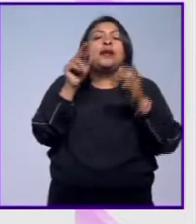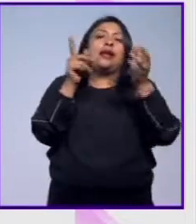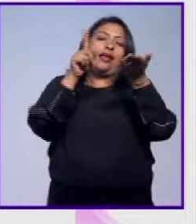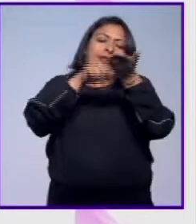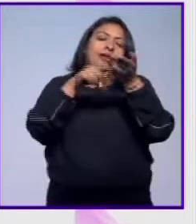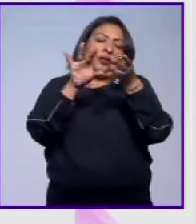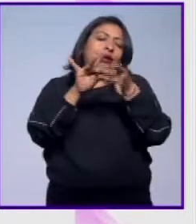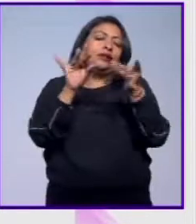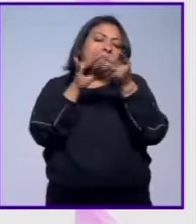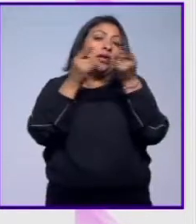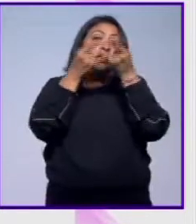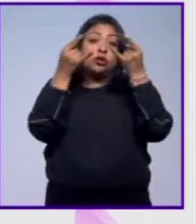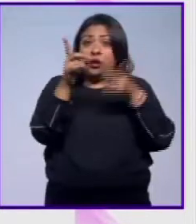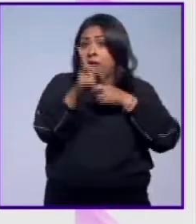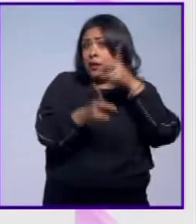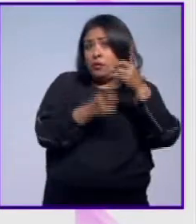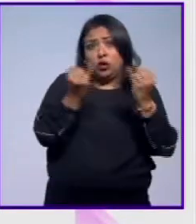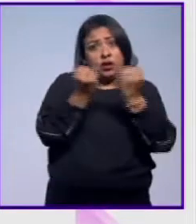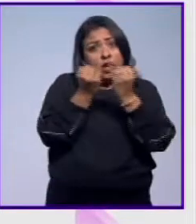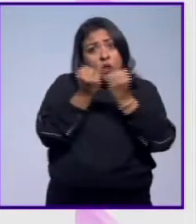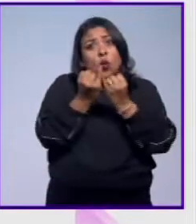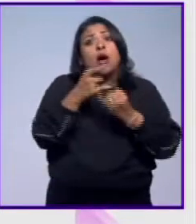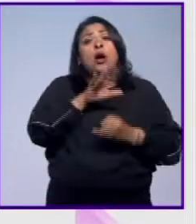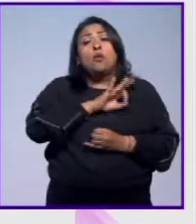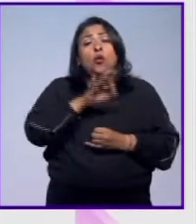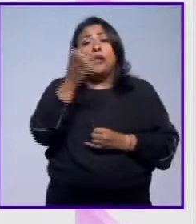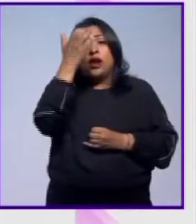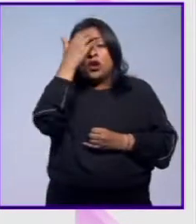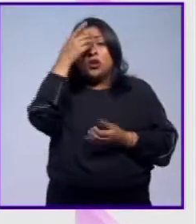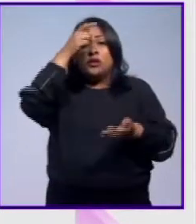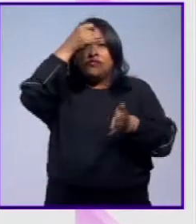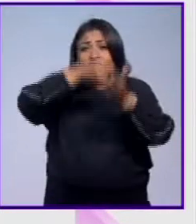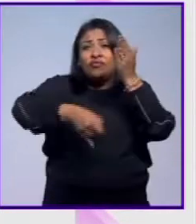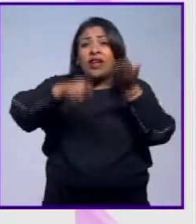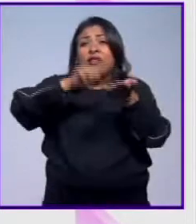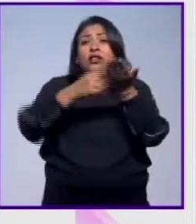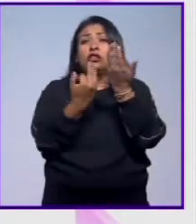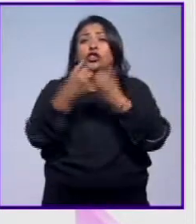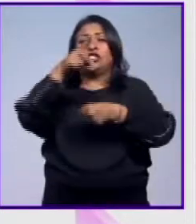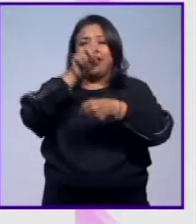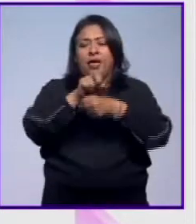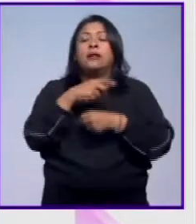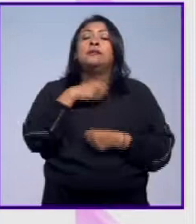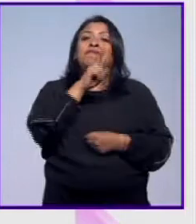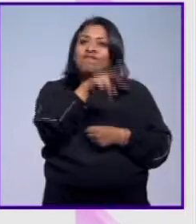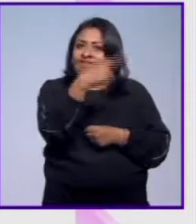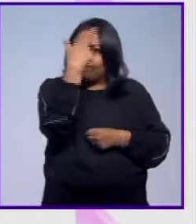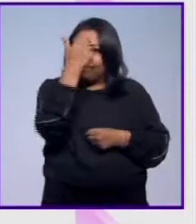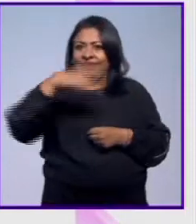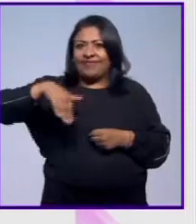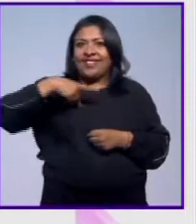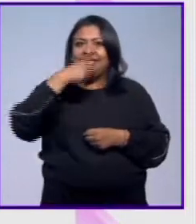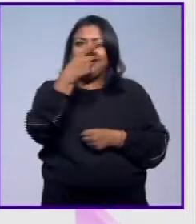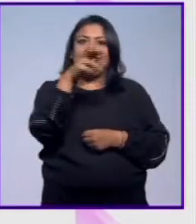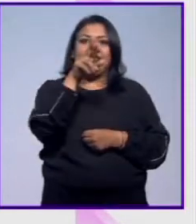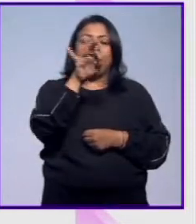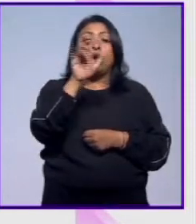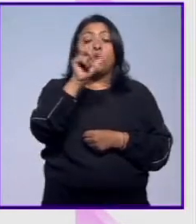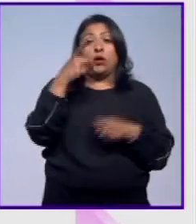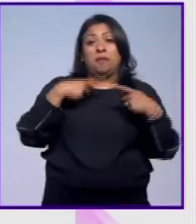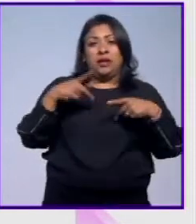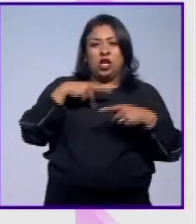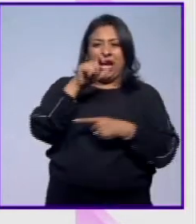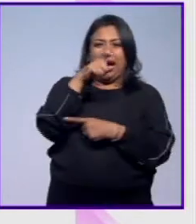historia, porque el deporte también es una forma de acercarnos a una sociedad. Por supuesto, es como decía hace un momento Rafael, cuando los arqueólogos están